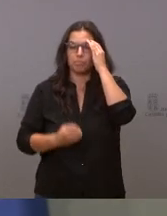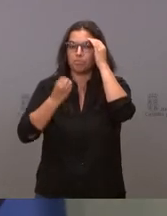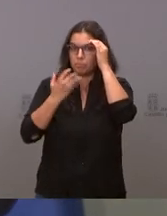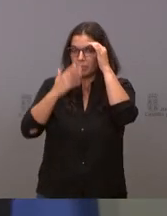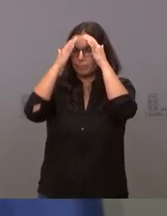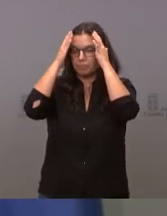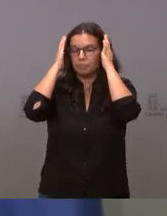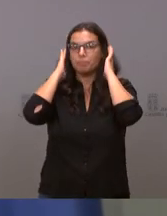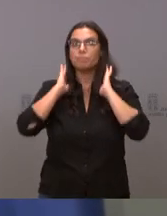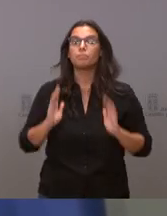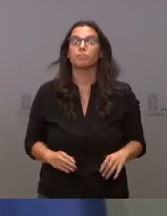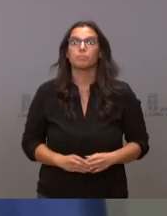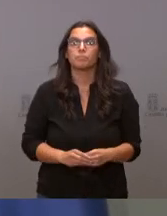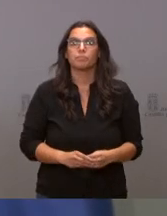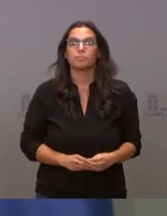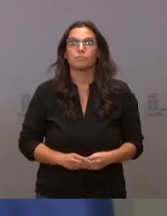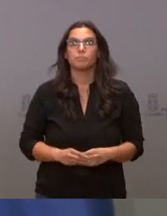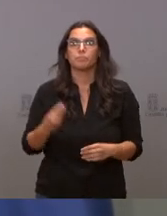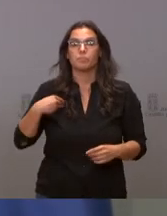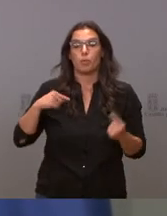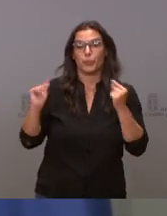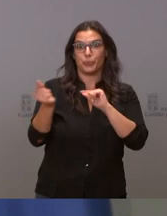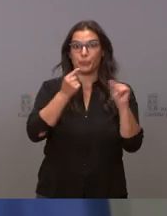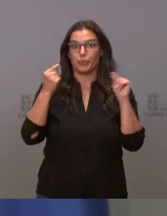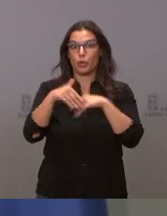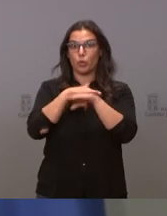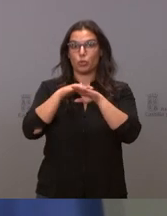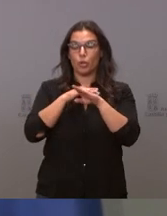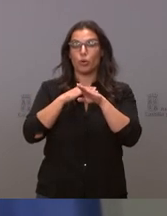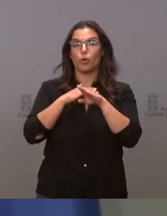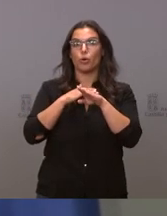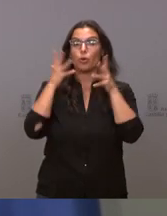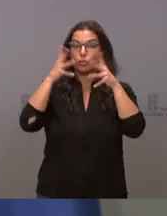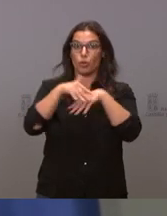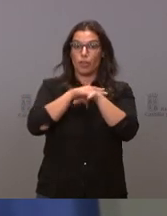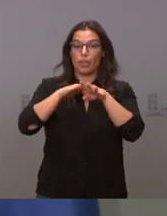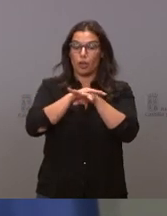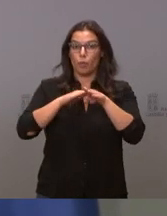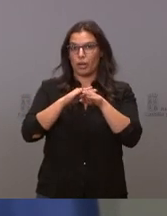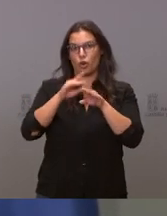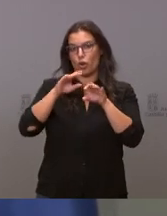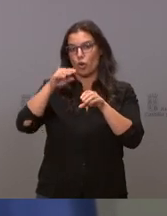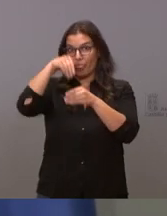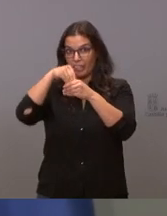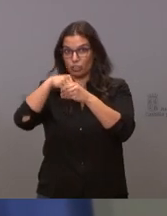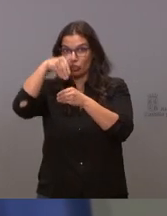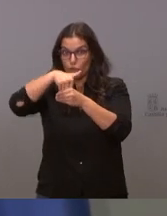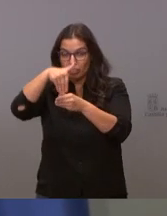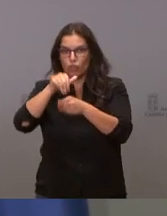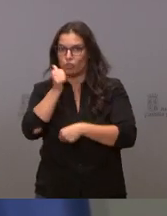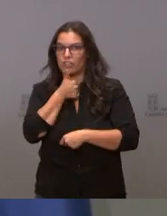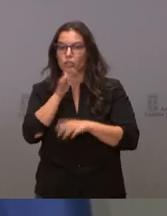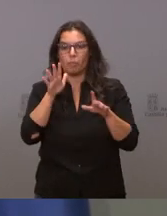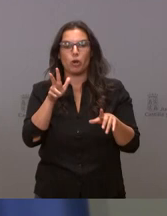sabe que las deliberaciones del Consejo de Gobierno son secretas. Me pregunta por el tono. Le diré que el tono ha sido muy cordial, si le sirve